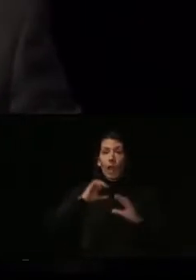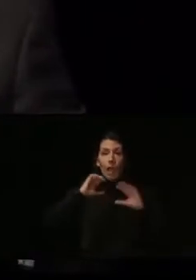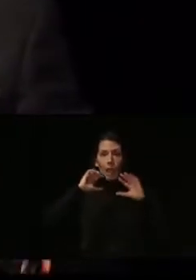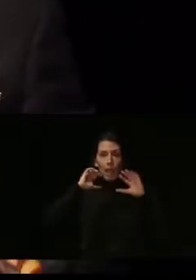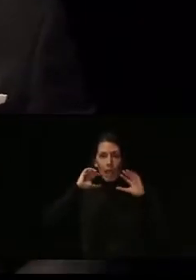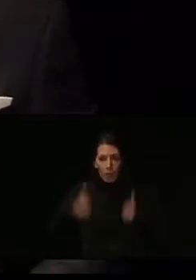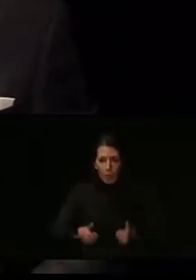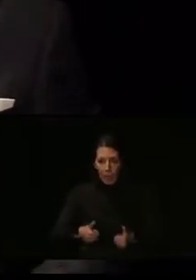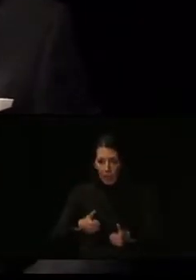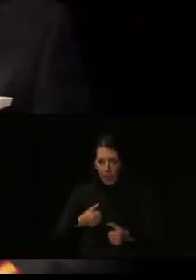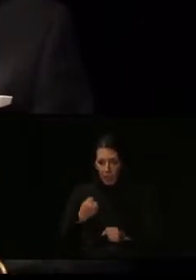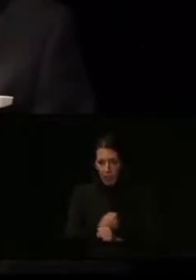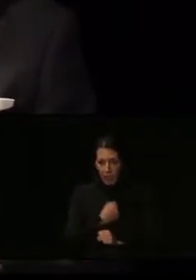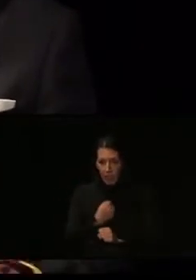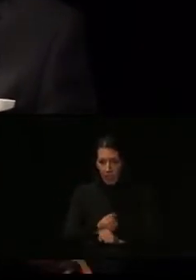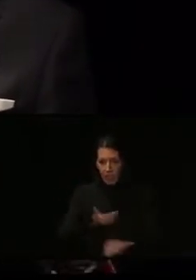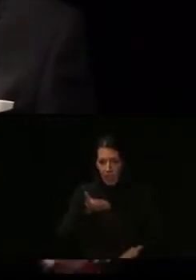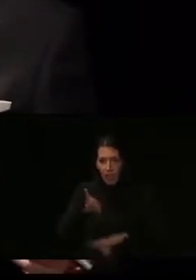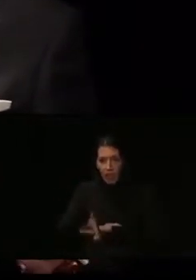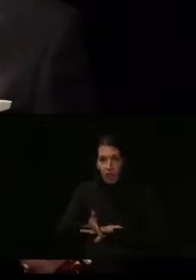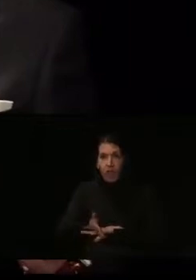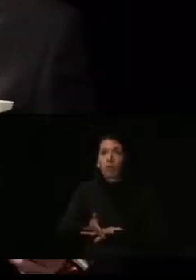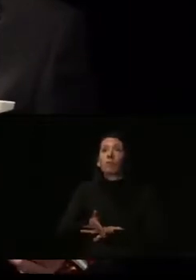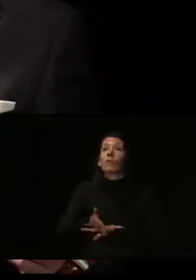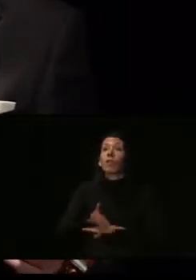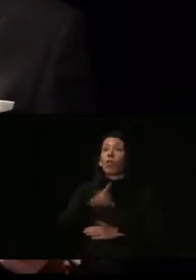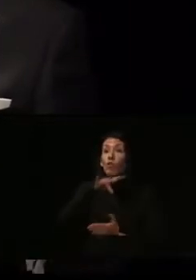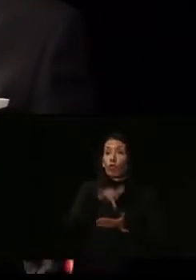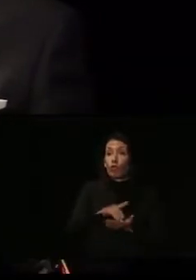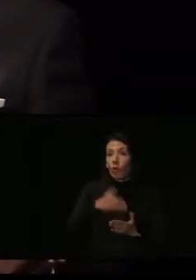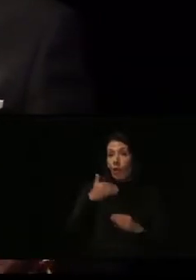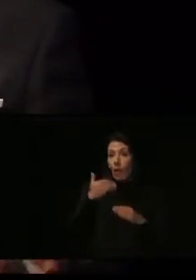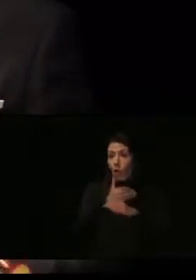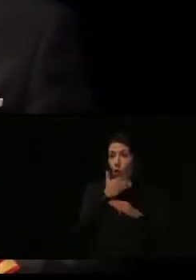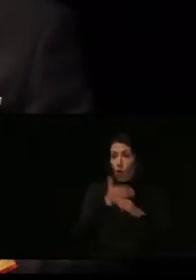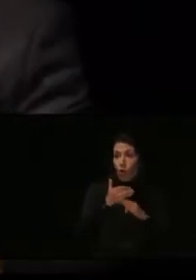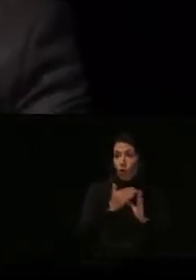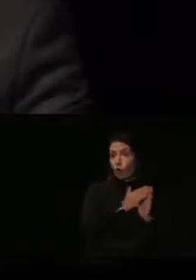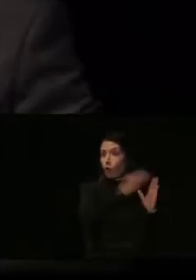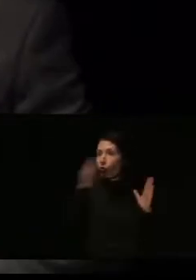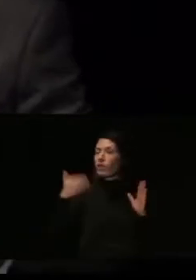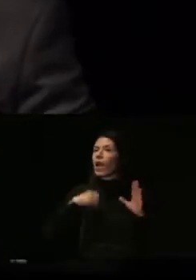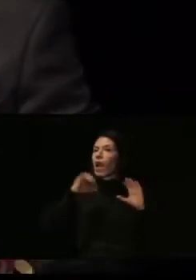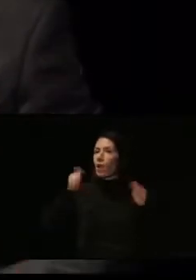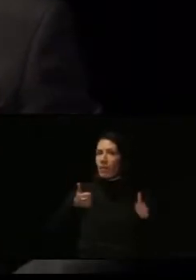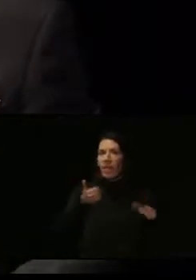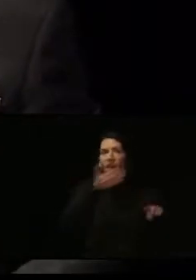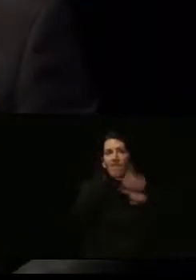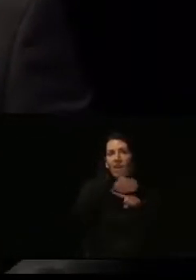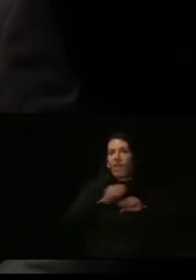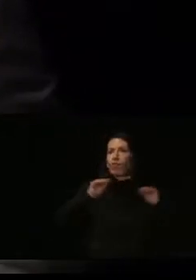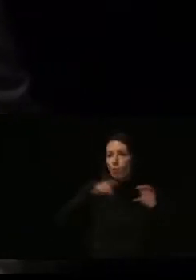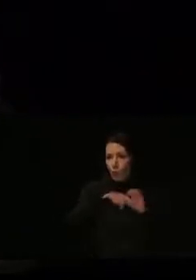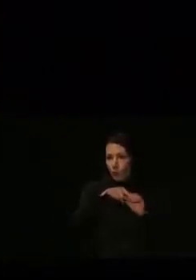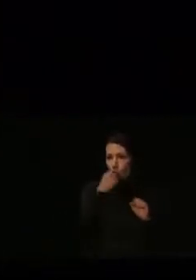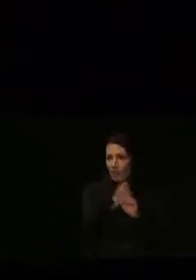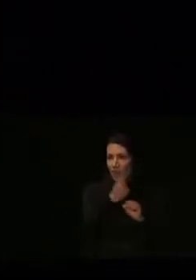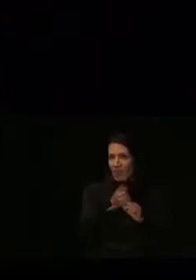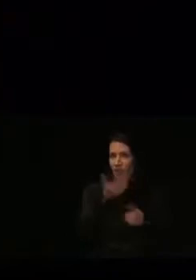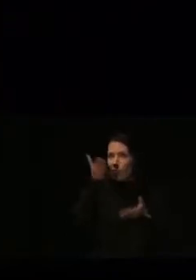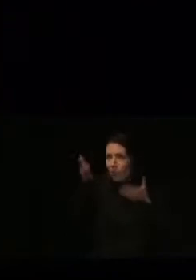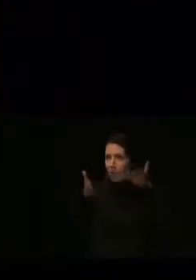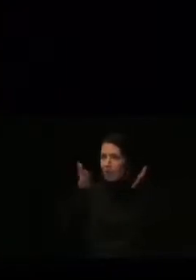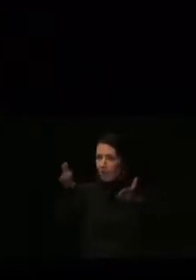que es el que nos encontramos ahora. A lo largo del mes de octubre se han estado incorporando sus destinos. Esto también ha tenido su parte